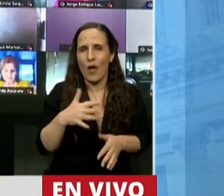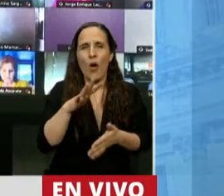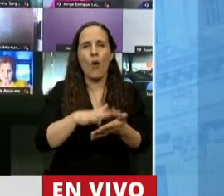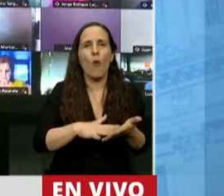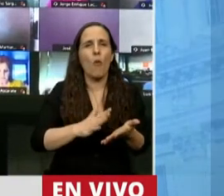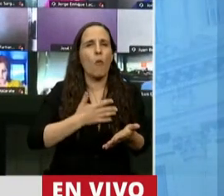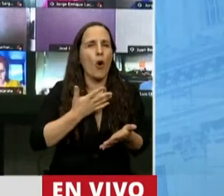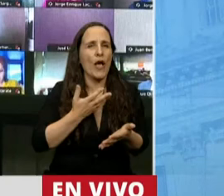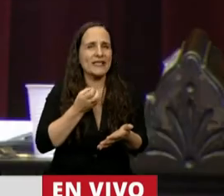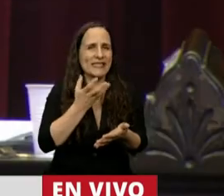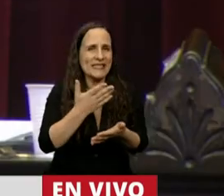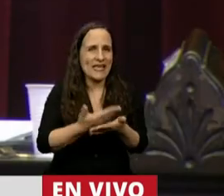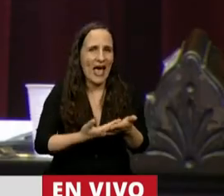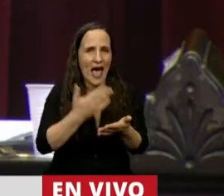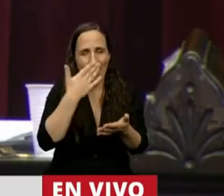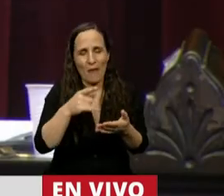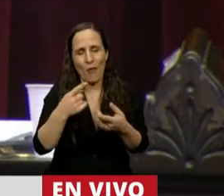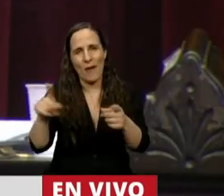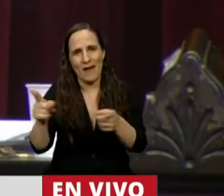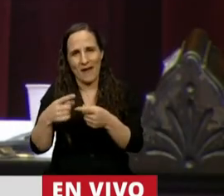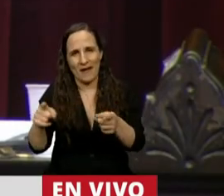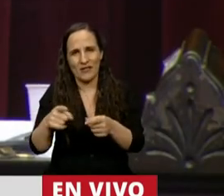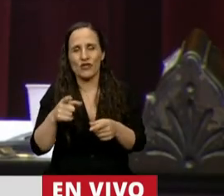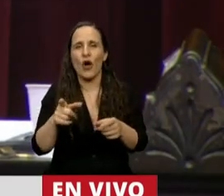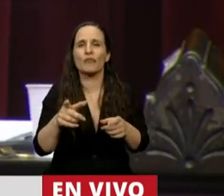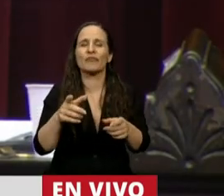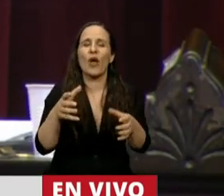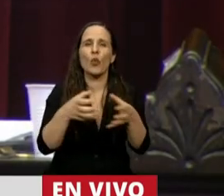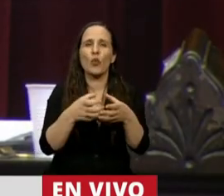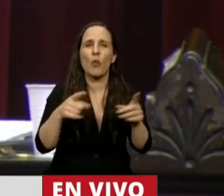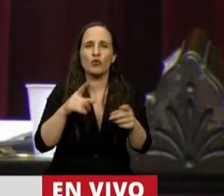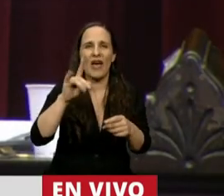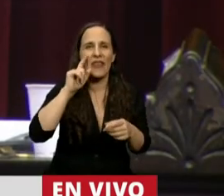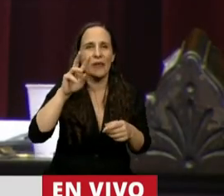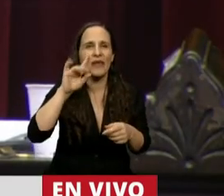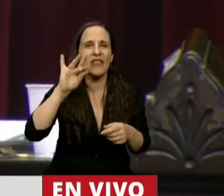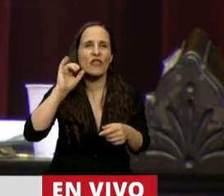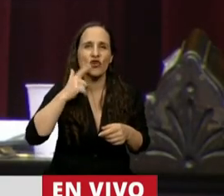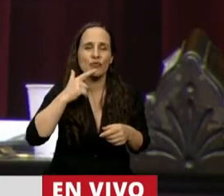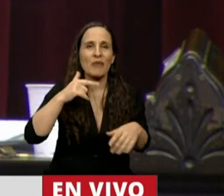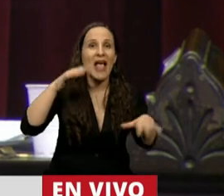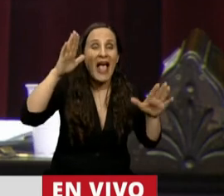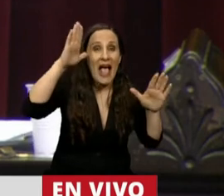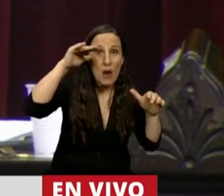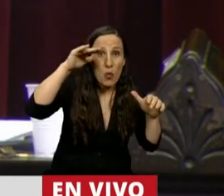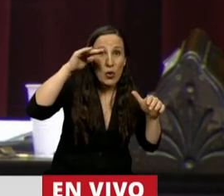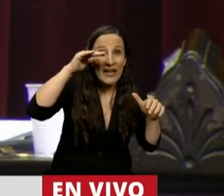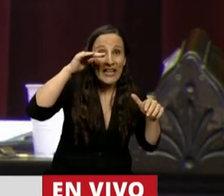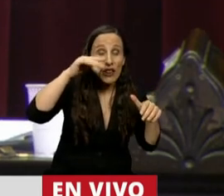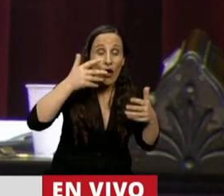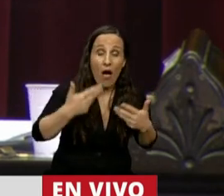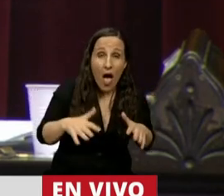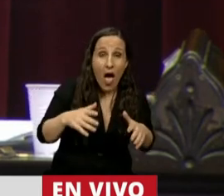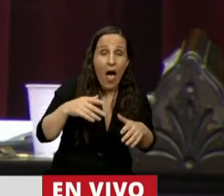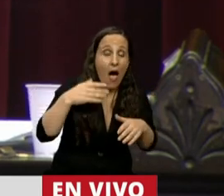hizo música por parte de divididos. El burrito sencillo va solito al corral,